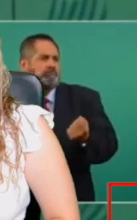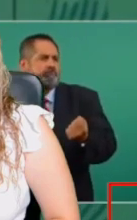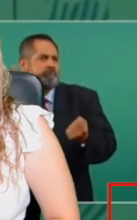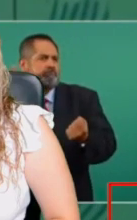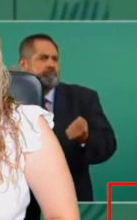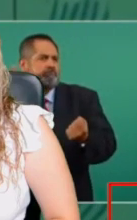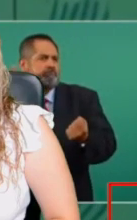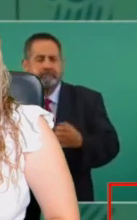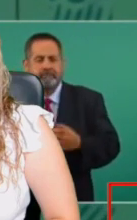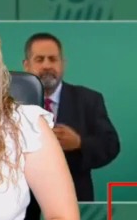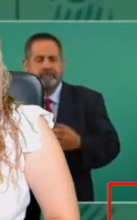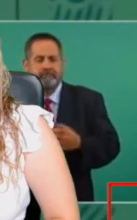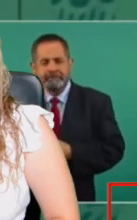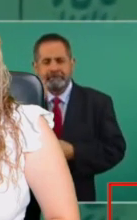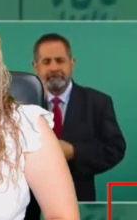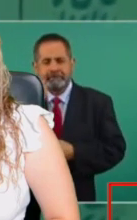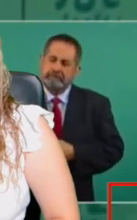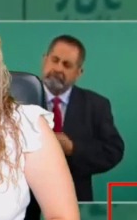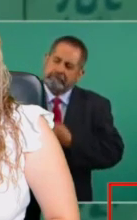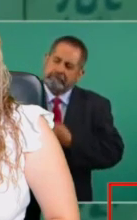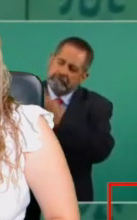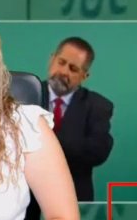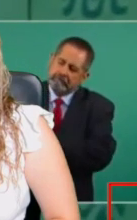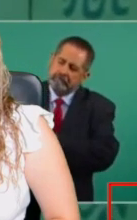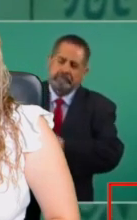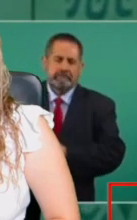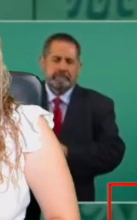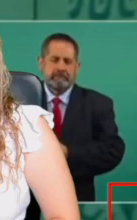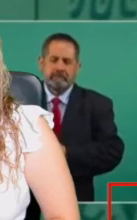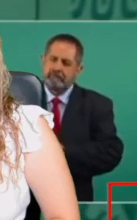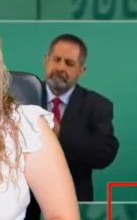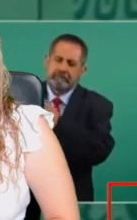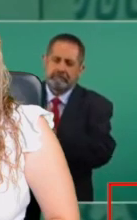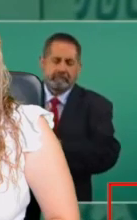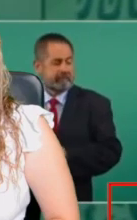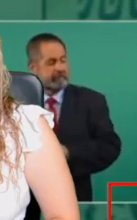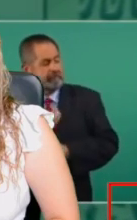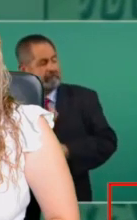o los expertos. Le cambia